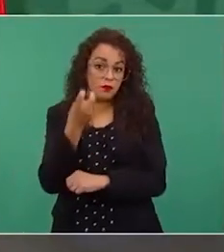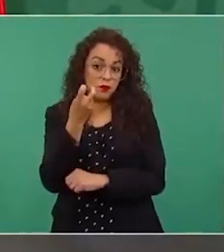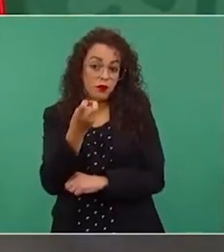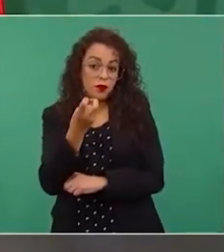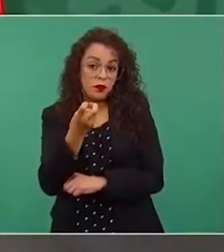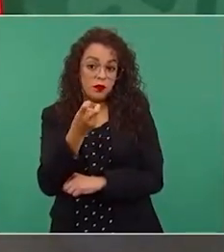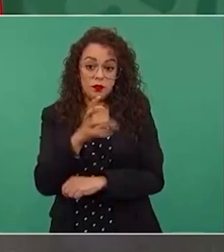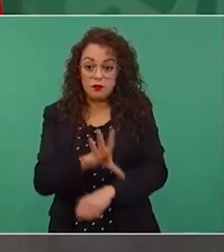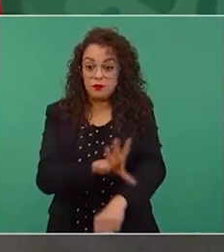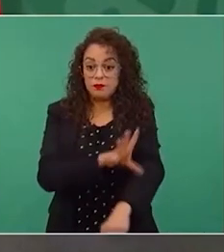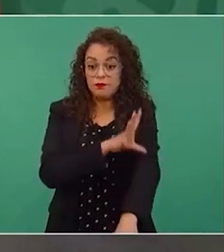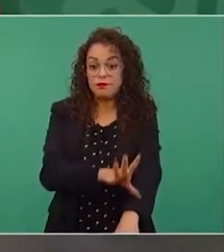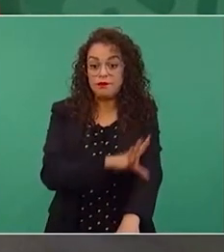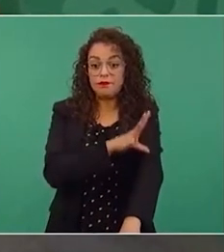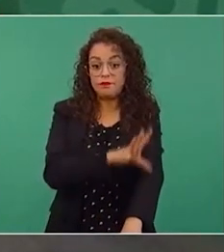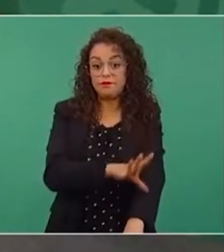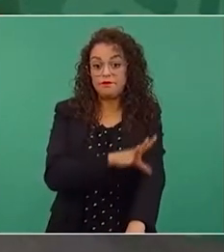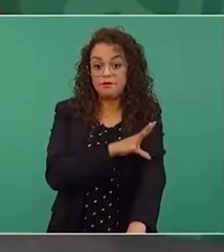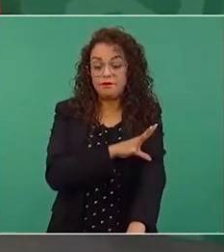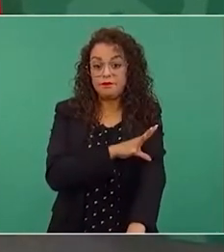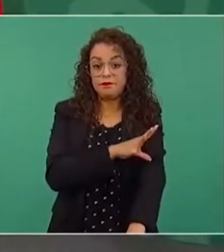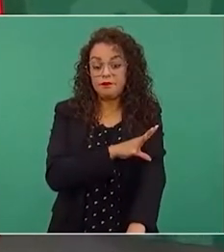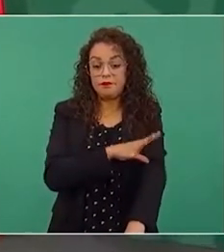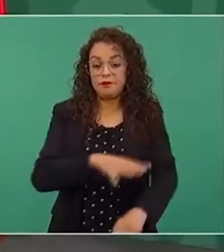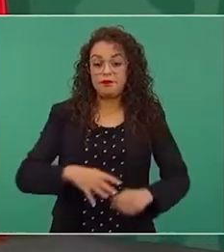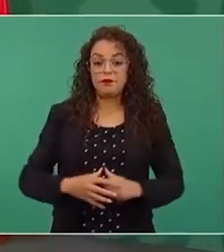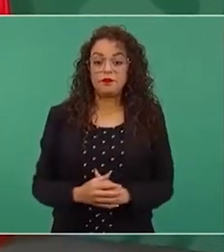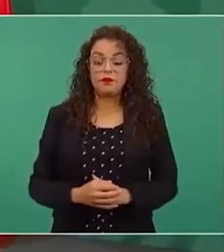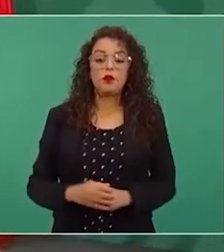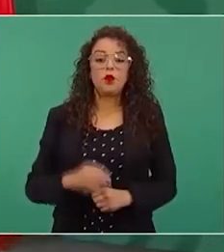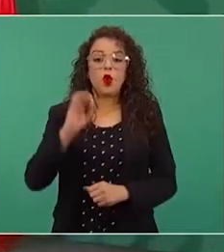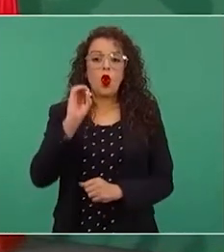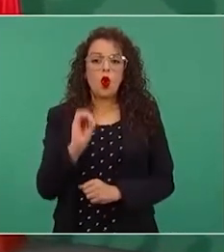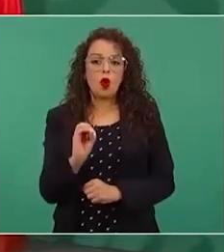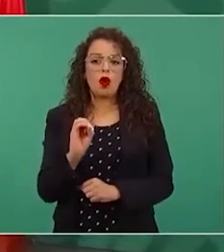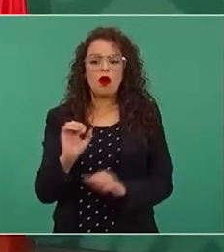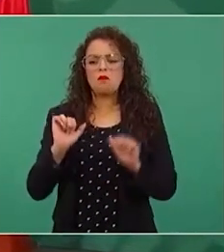no pagaban impuestos.